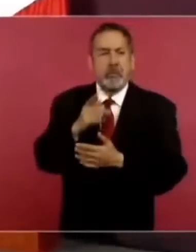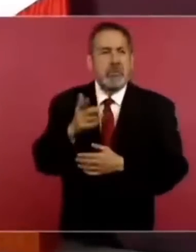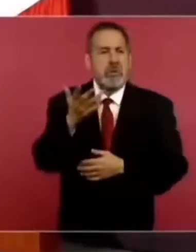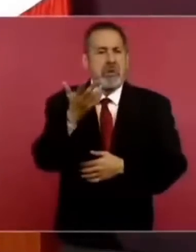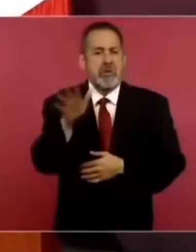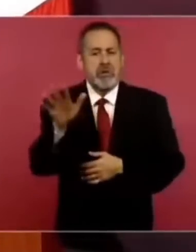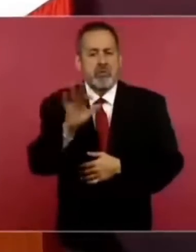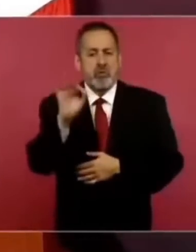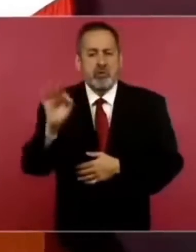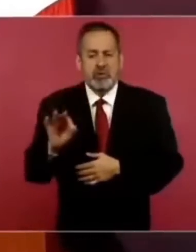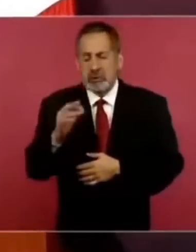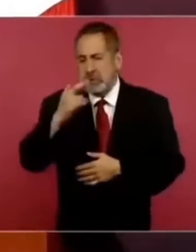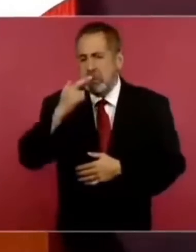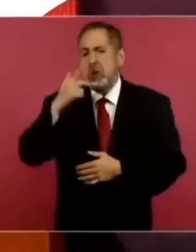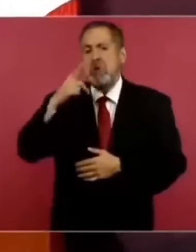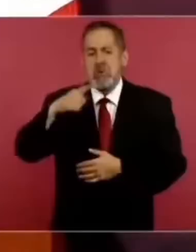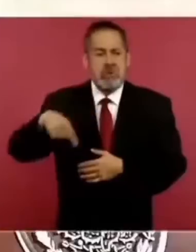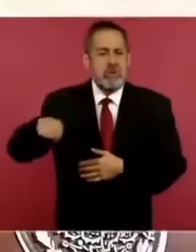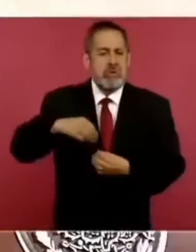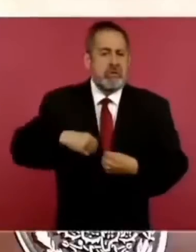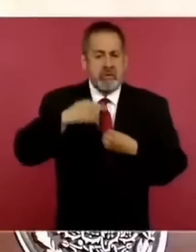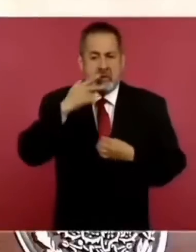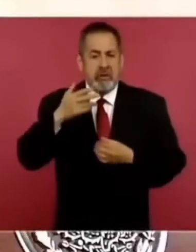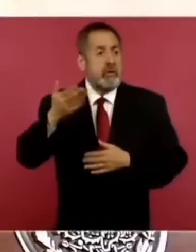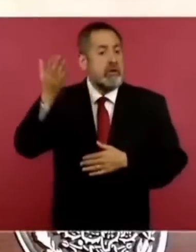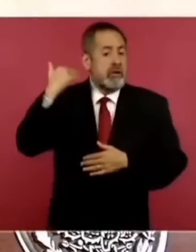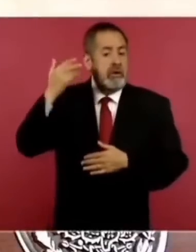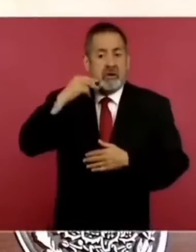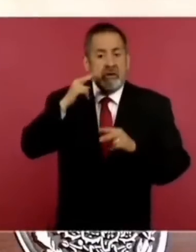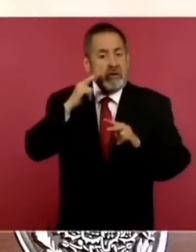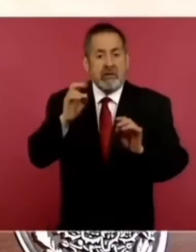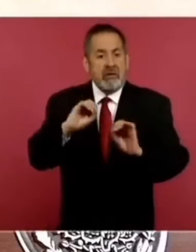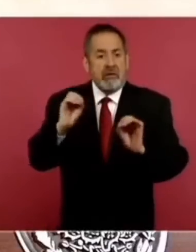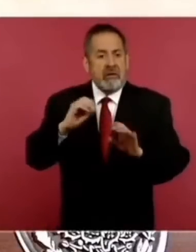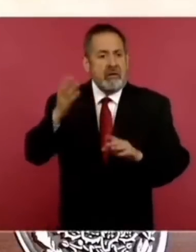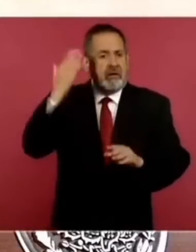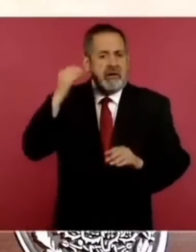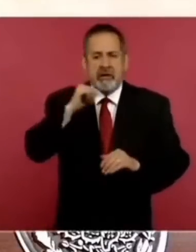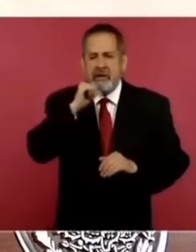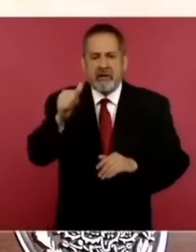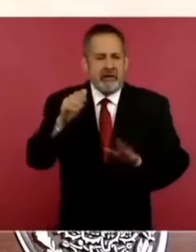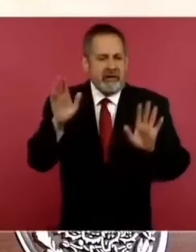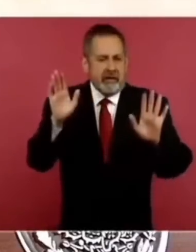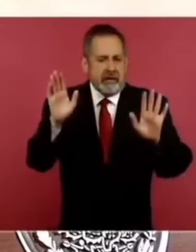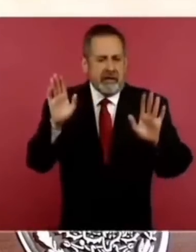10%, algo que no se veía en